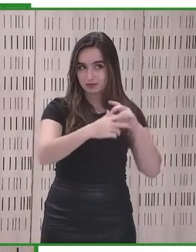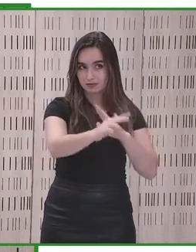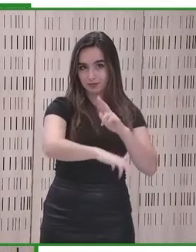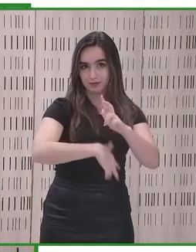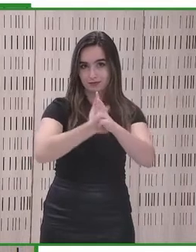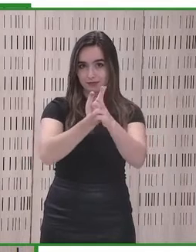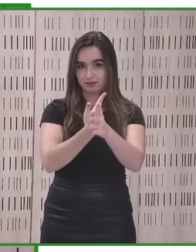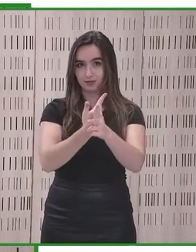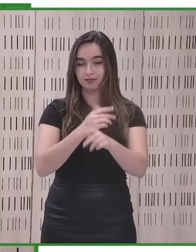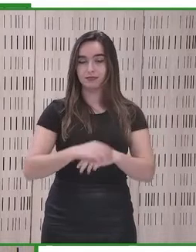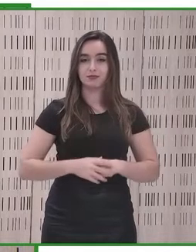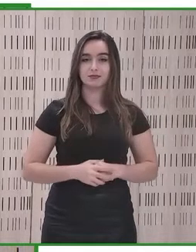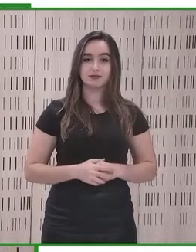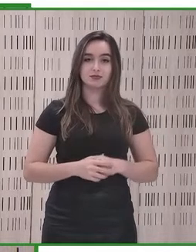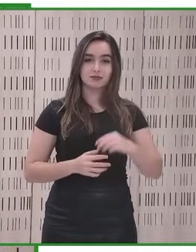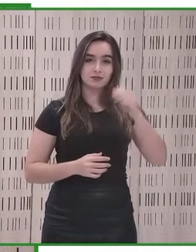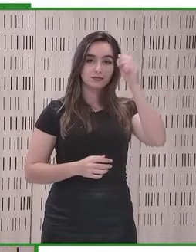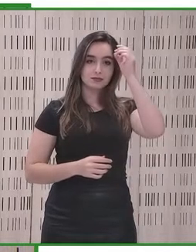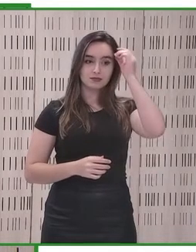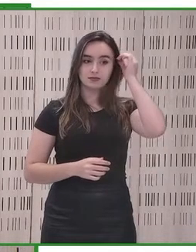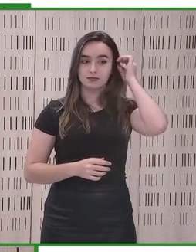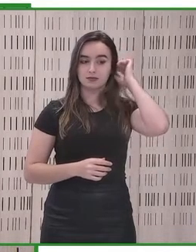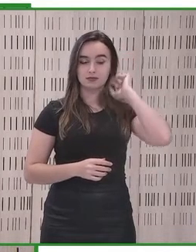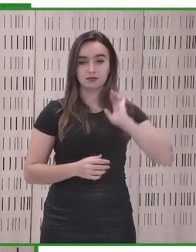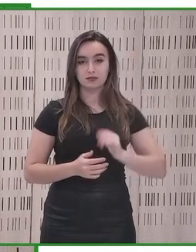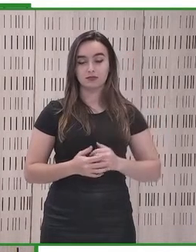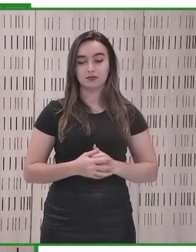siguiendo vía telemática.